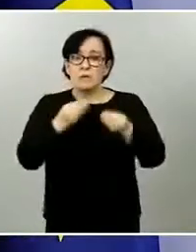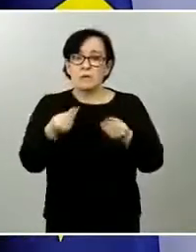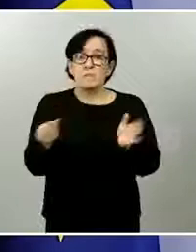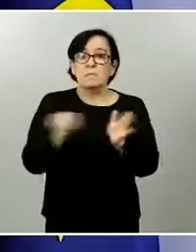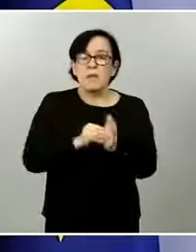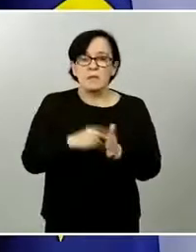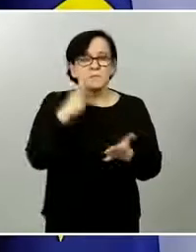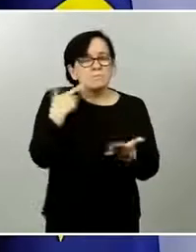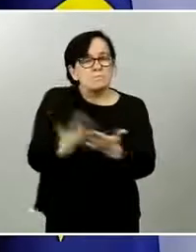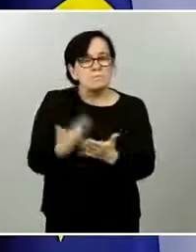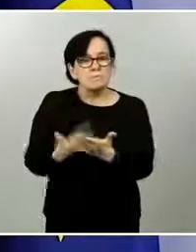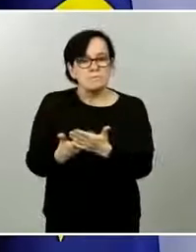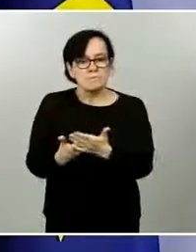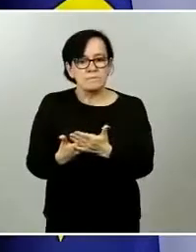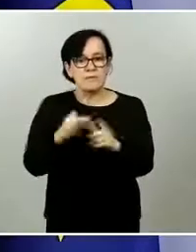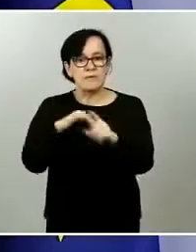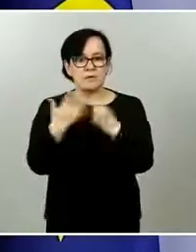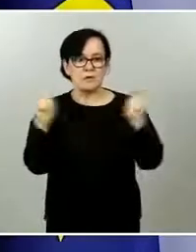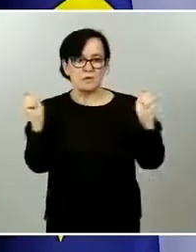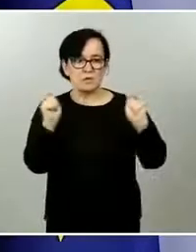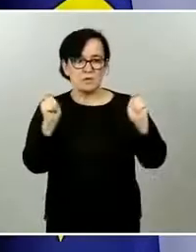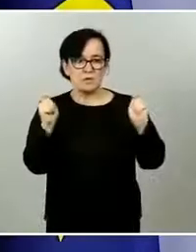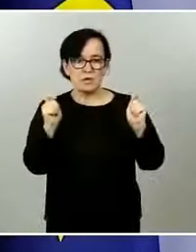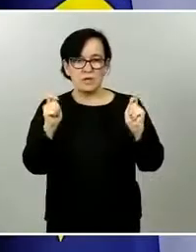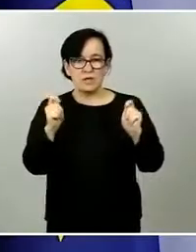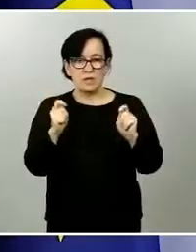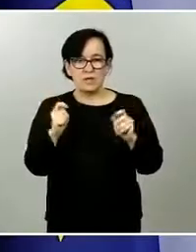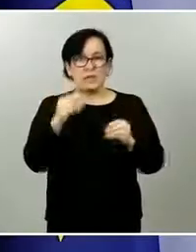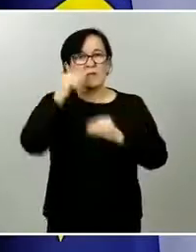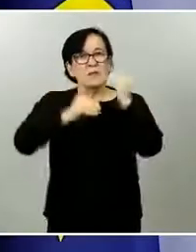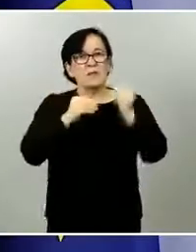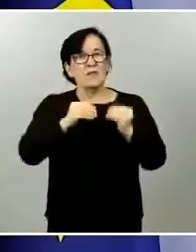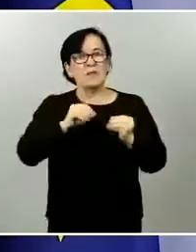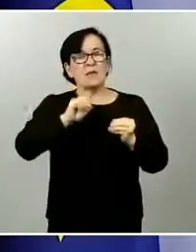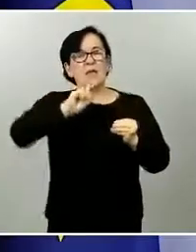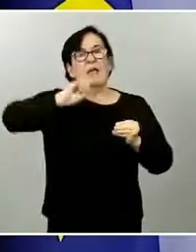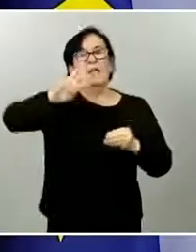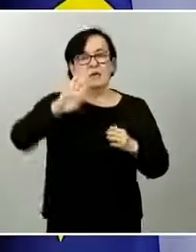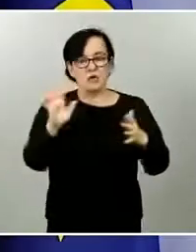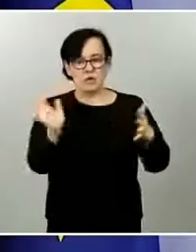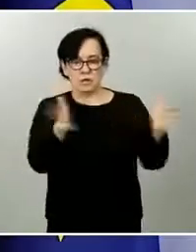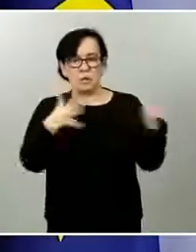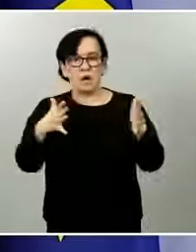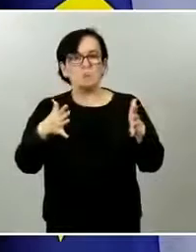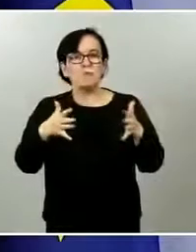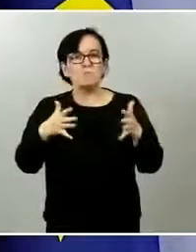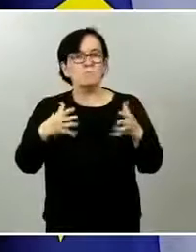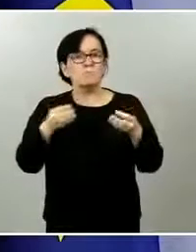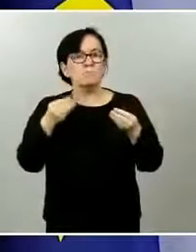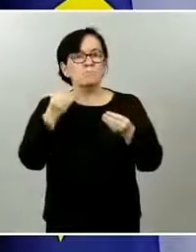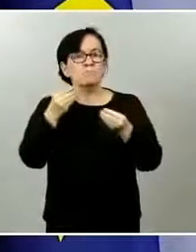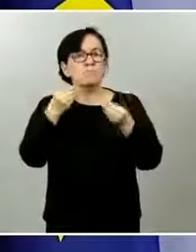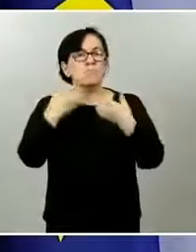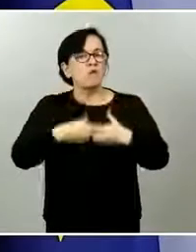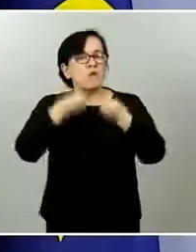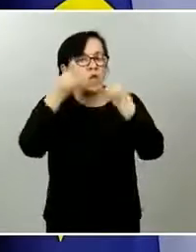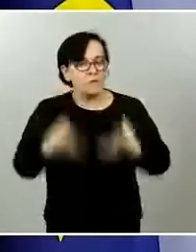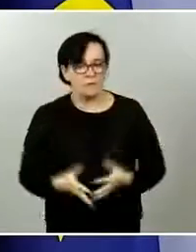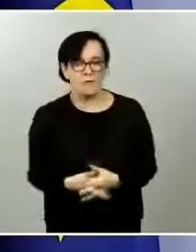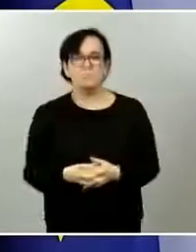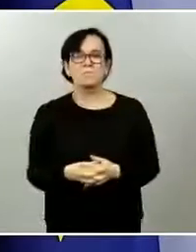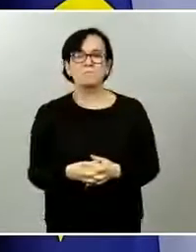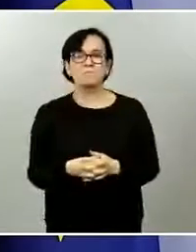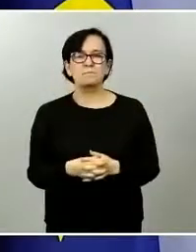al esfuerzo de los españoles, al gran esfuerzo de los españoles, hemos ido cumpliendo todos los objetivos que nos hemos marcado. Y una vez más, hemos de constatar